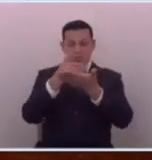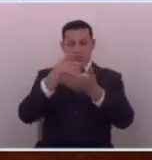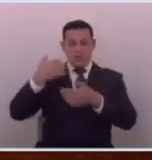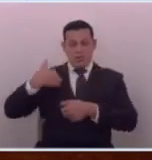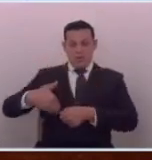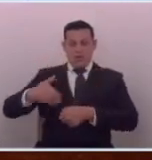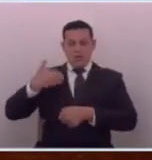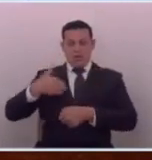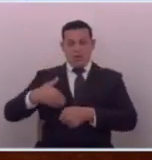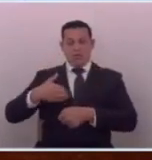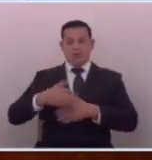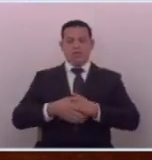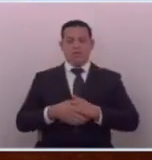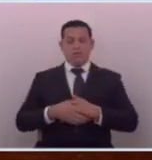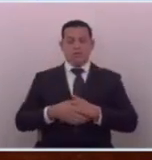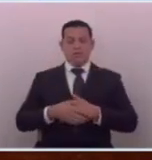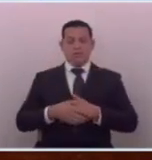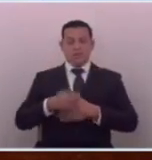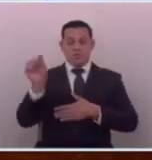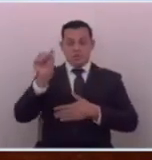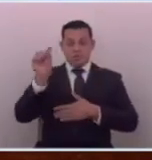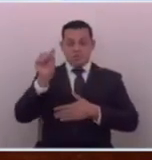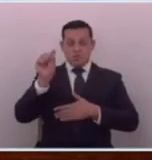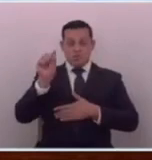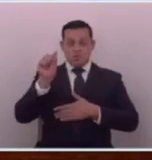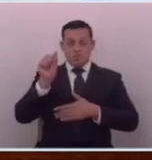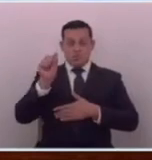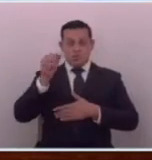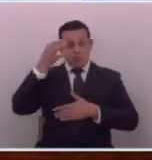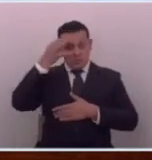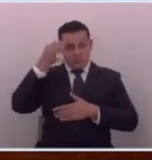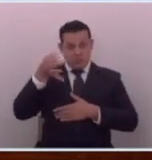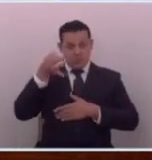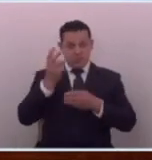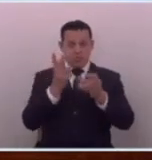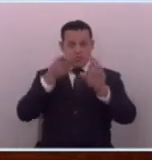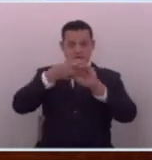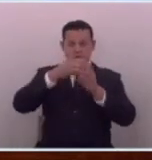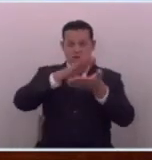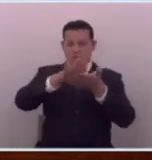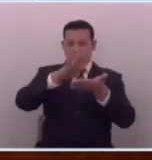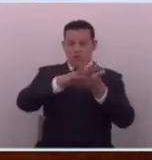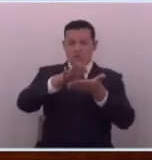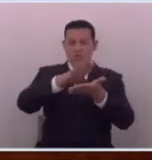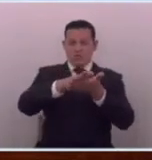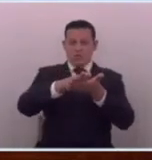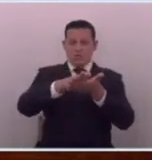y se prestó a hacer de testaferro cobró